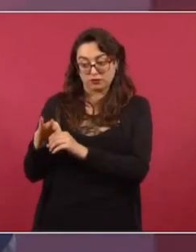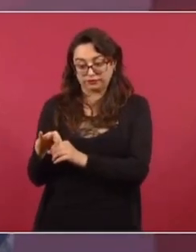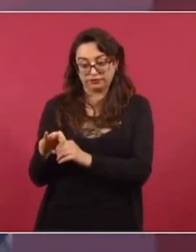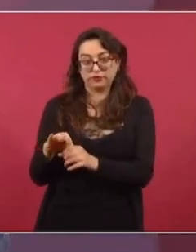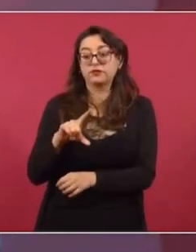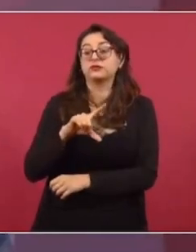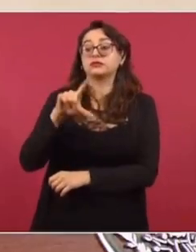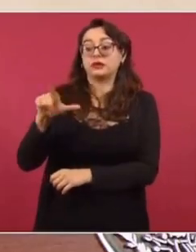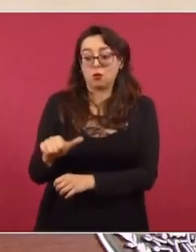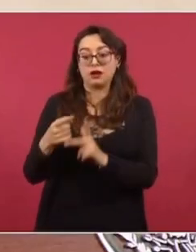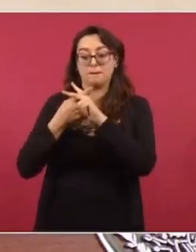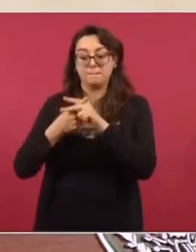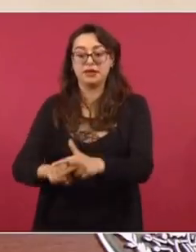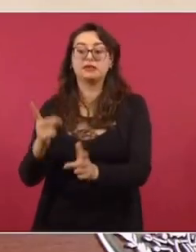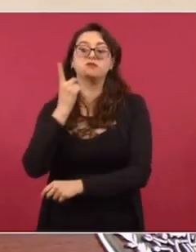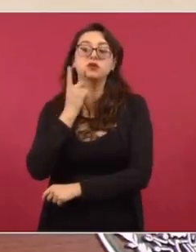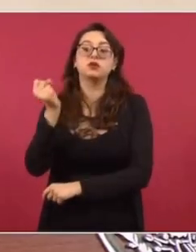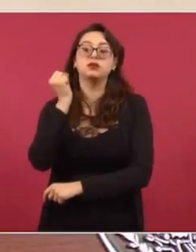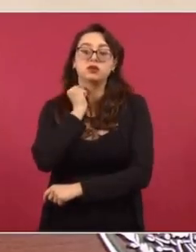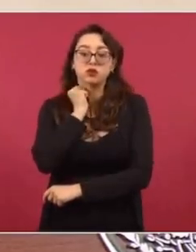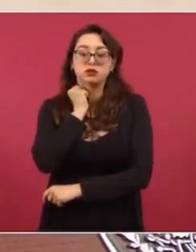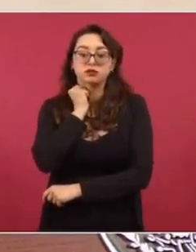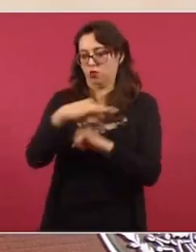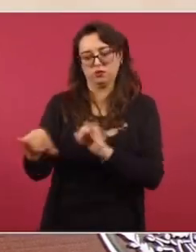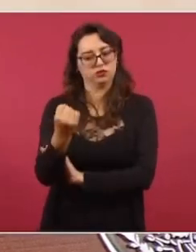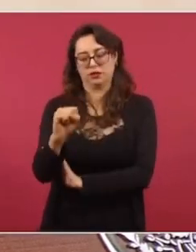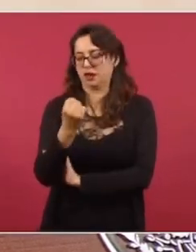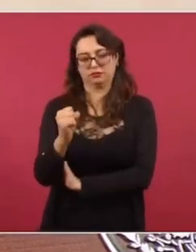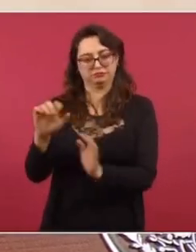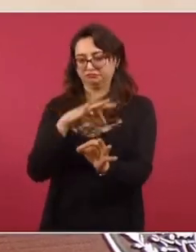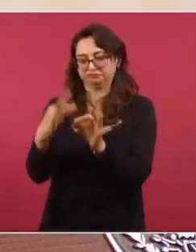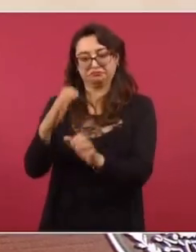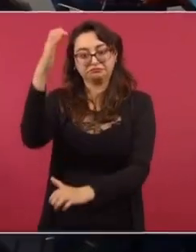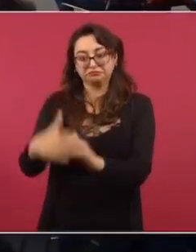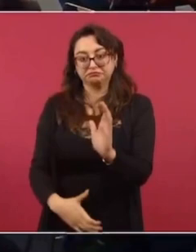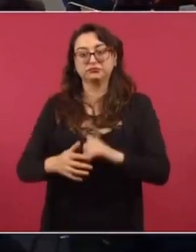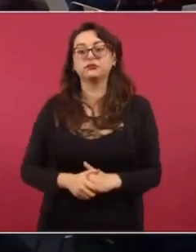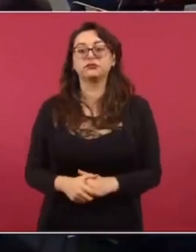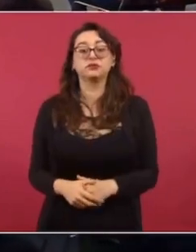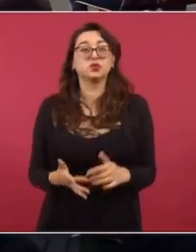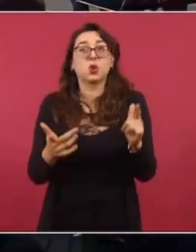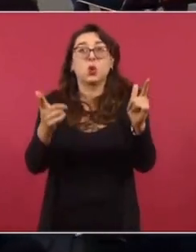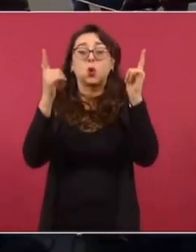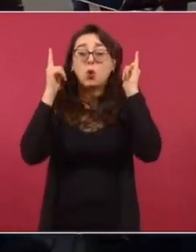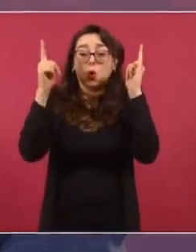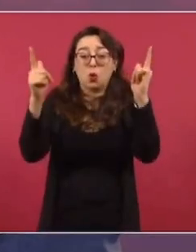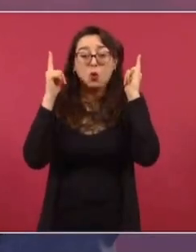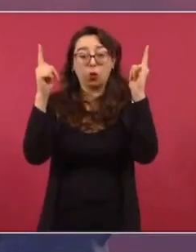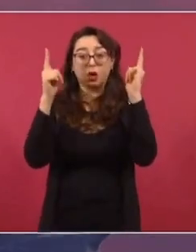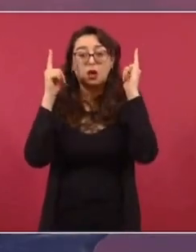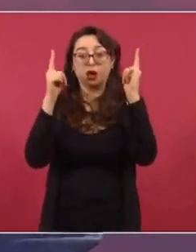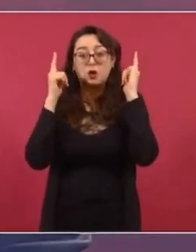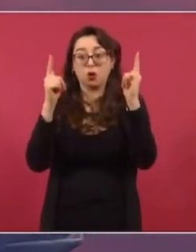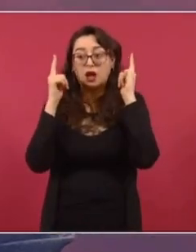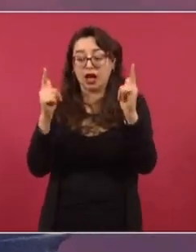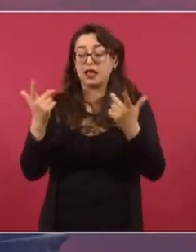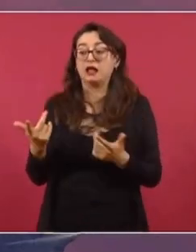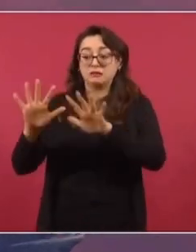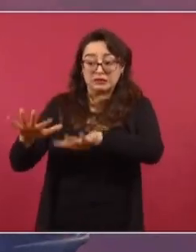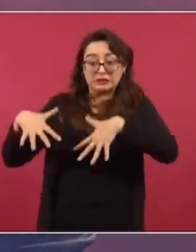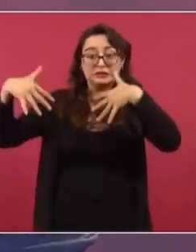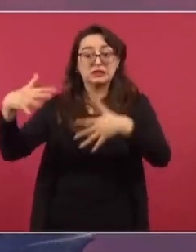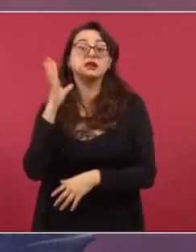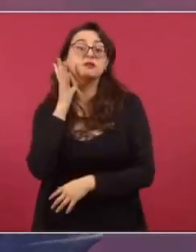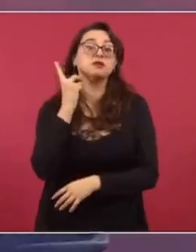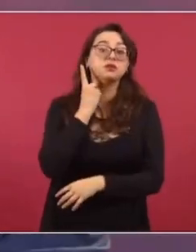la nueva legislatura, que espero, toda mi alma, que se integre por voluntad del pueblo